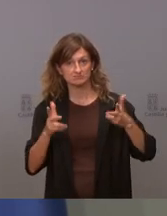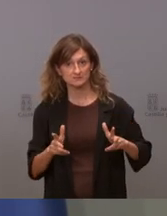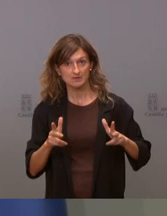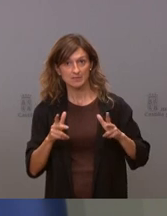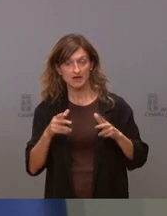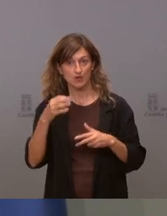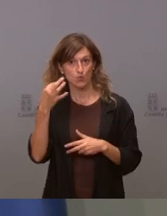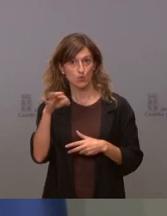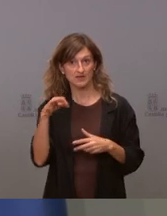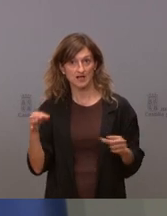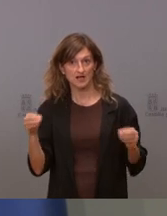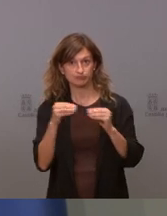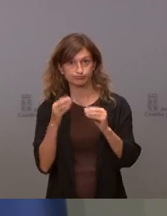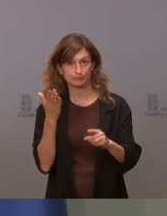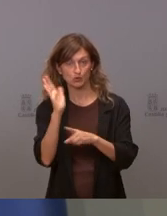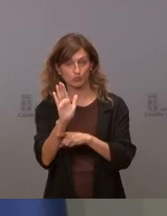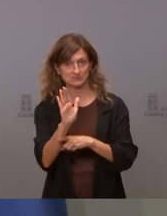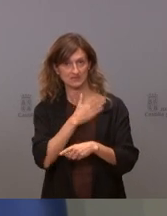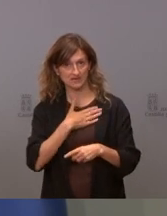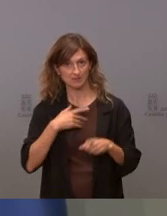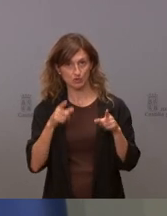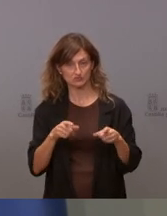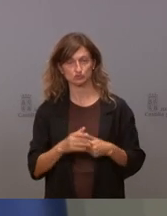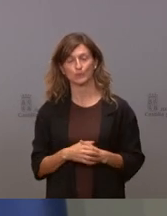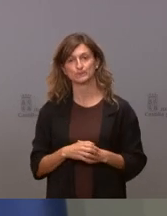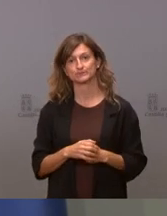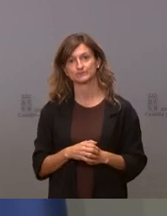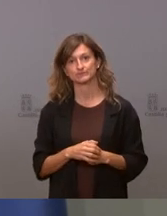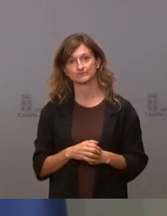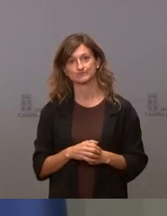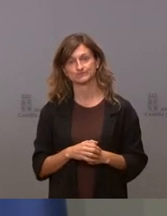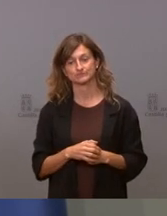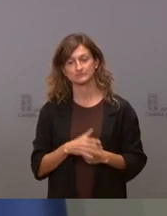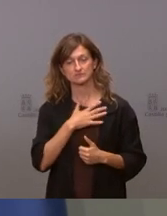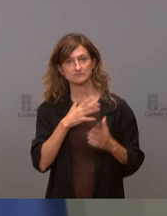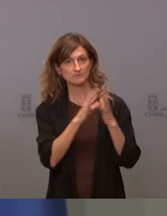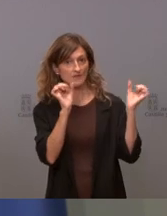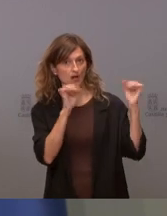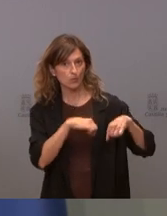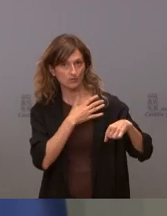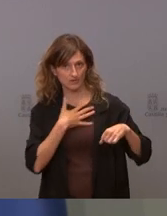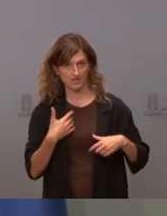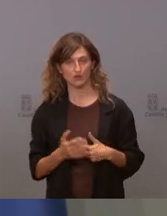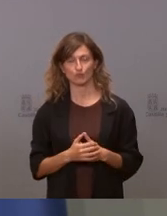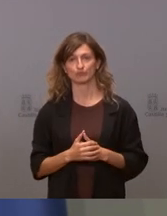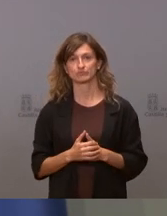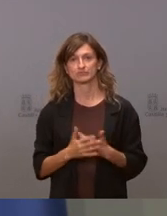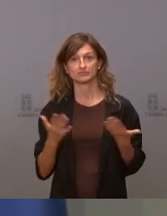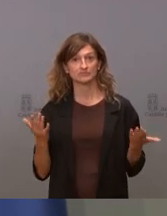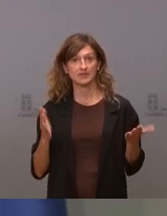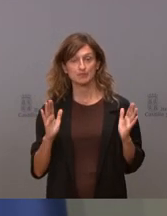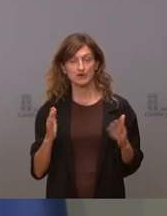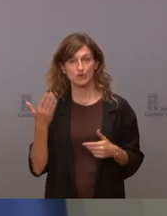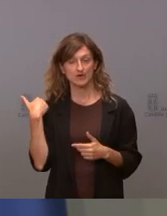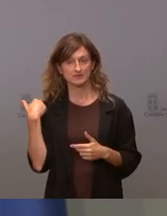única propuesta porque esa es nuestra intención nuestra intención es que haya consenso pero preguntaba